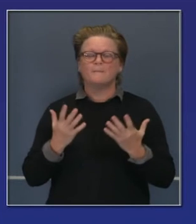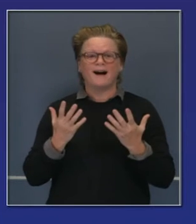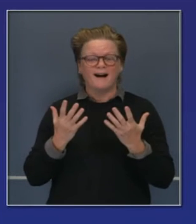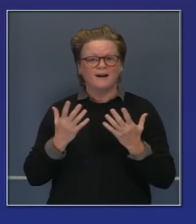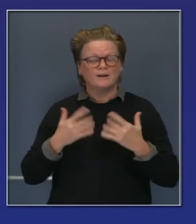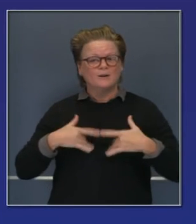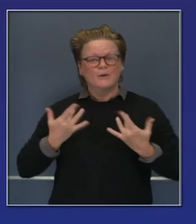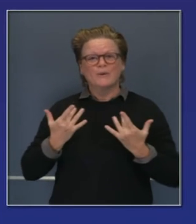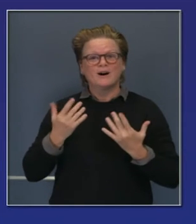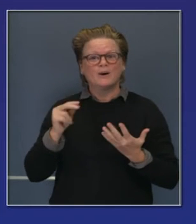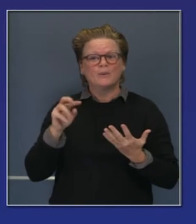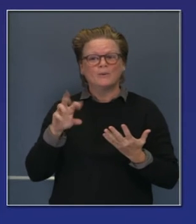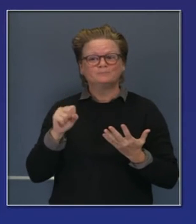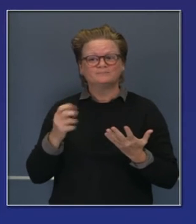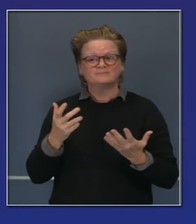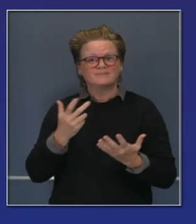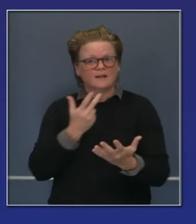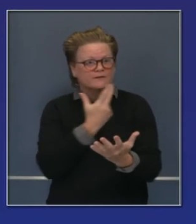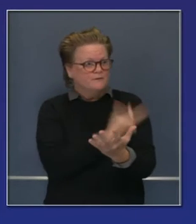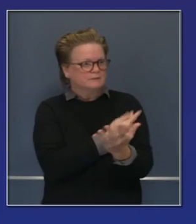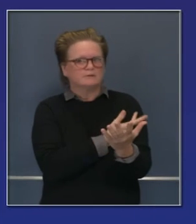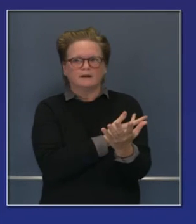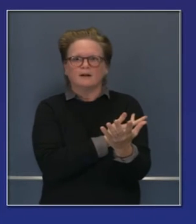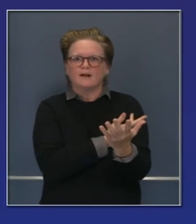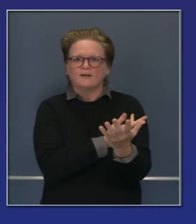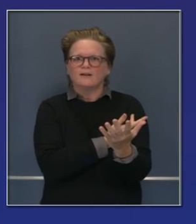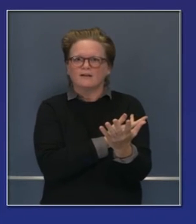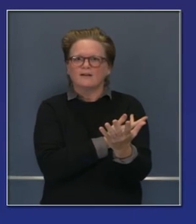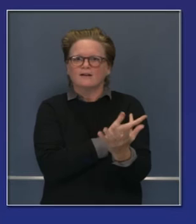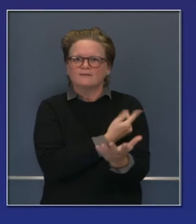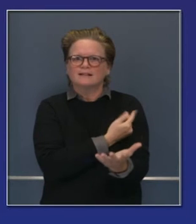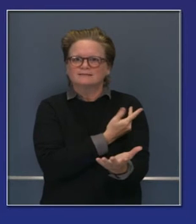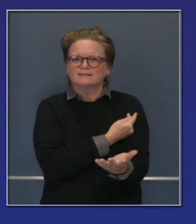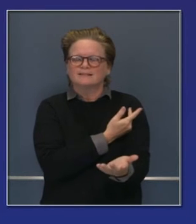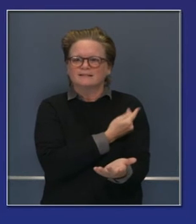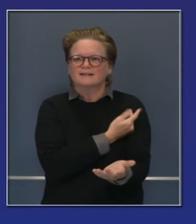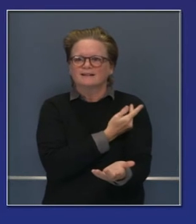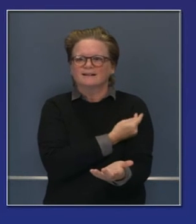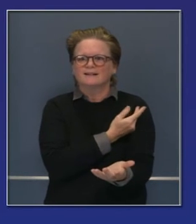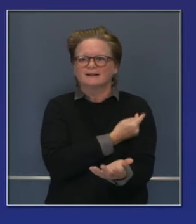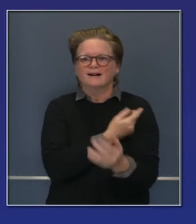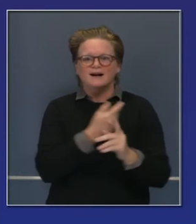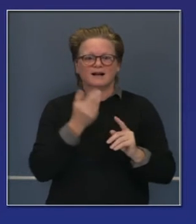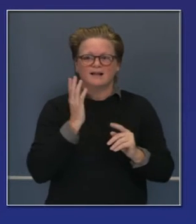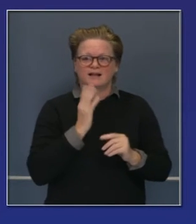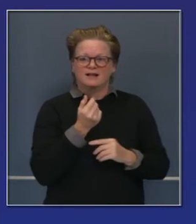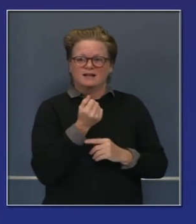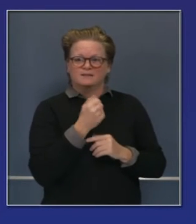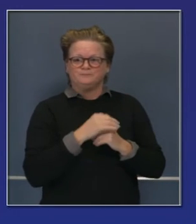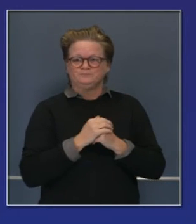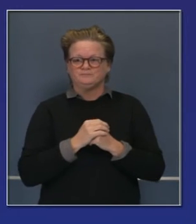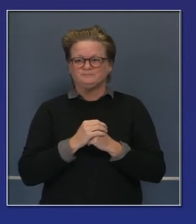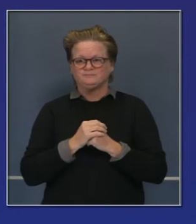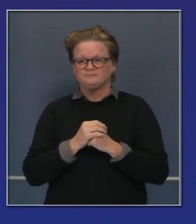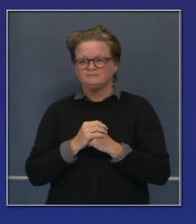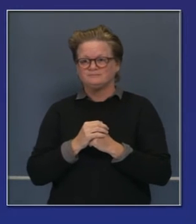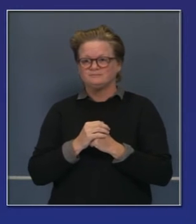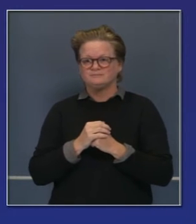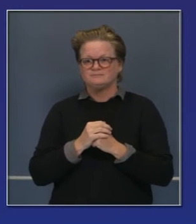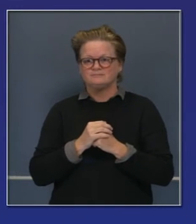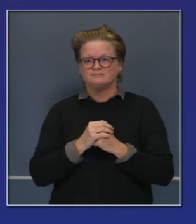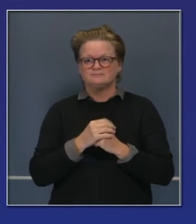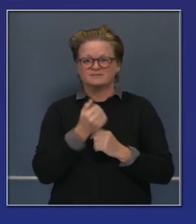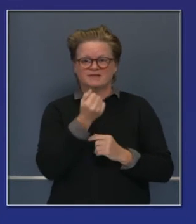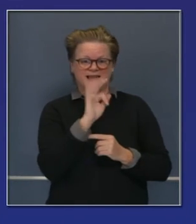buena noticia es la vacuna, que no tendremos todavía disponible, sino hasta enero. Pero